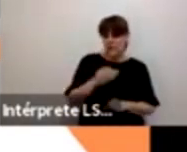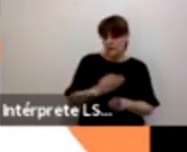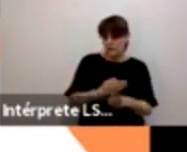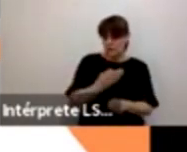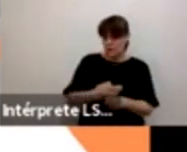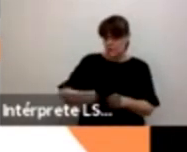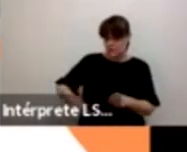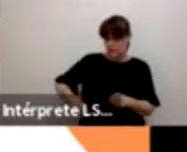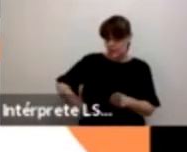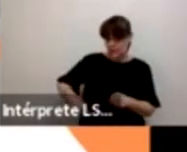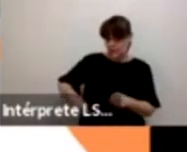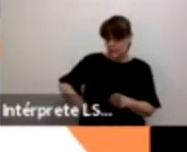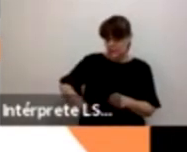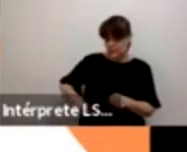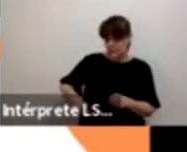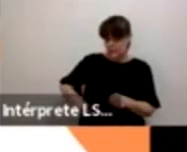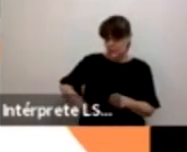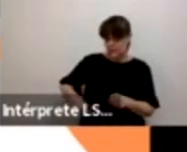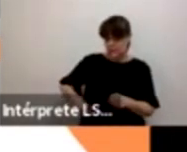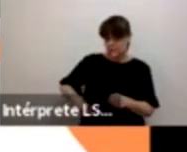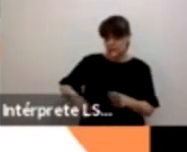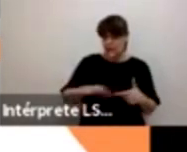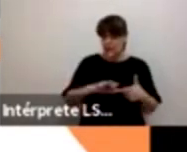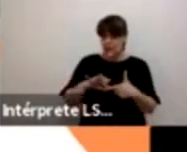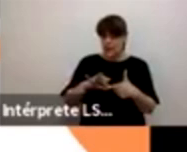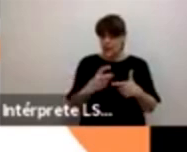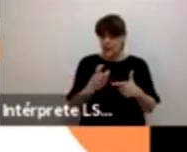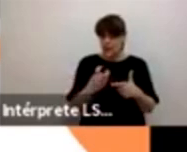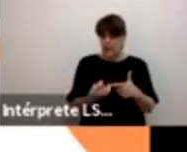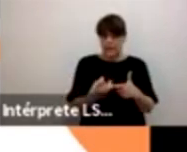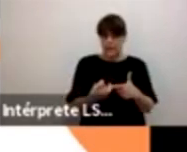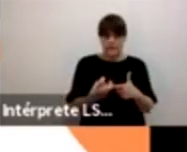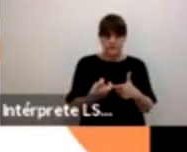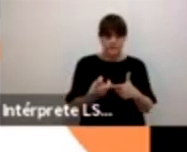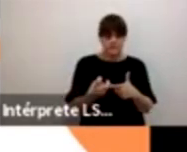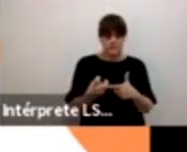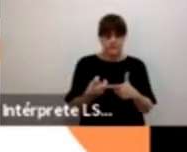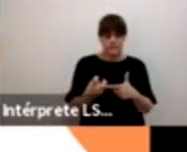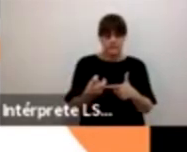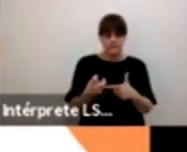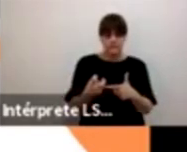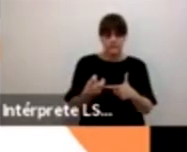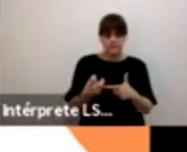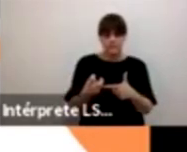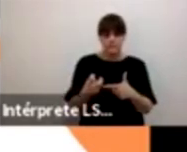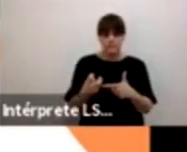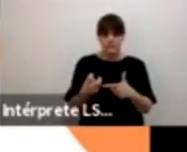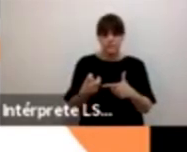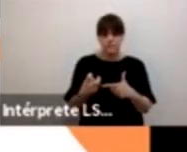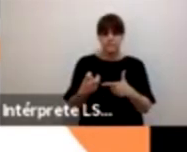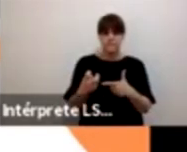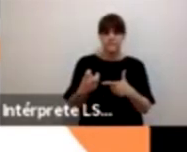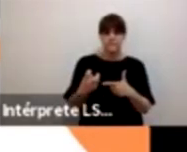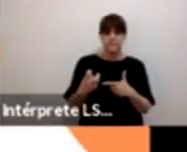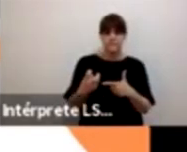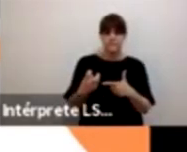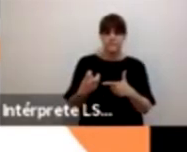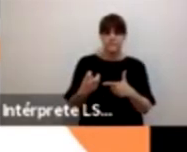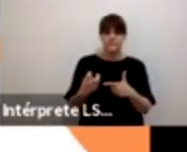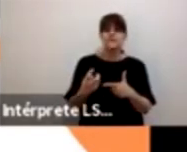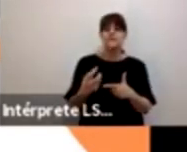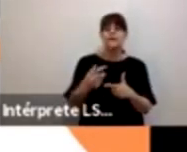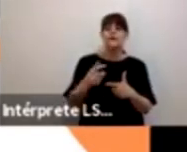guía es que intenta platicar con estas poblaciones